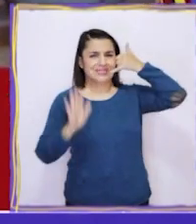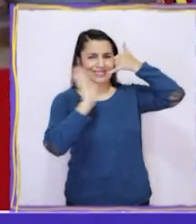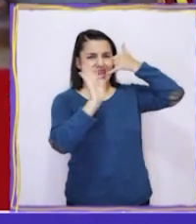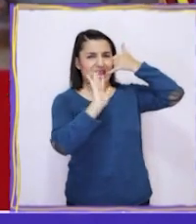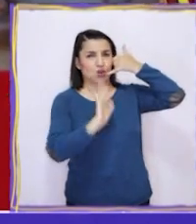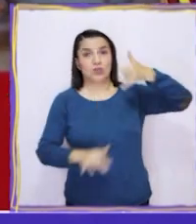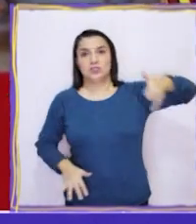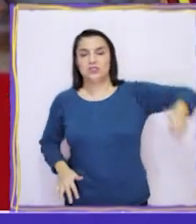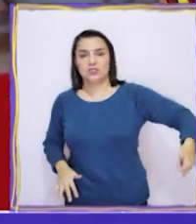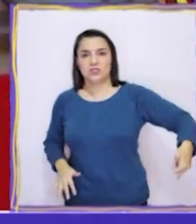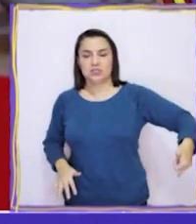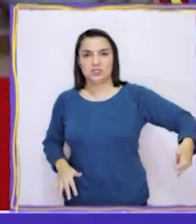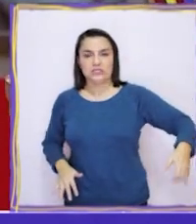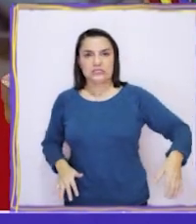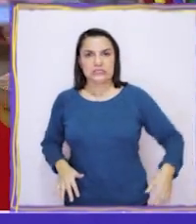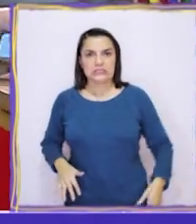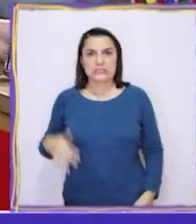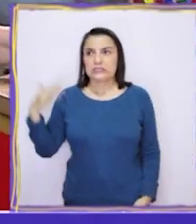¡Chao!